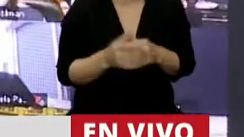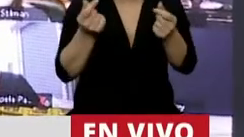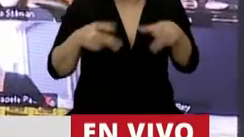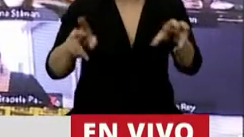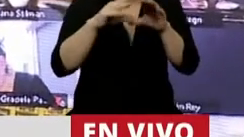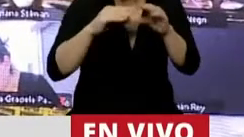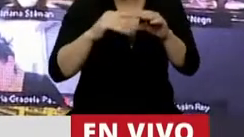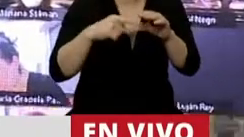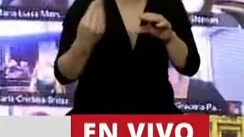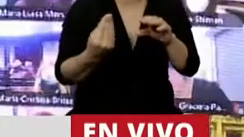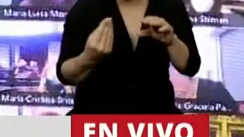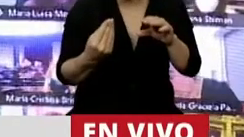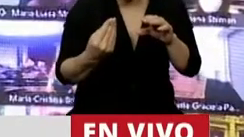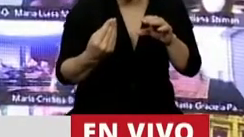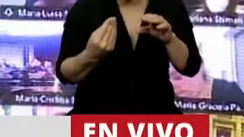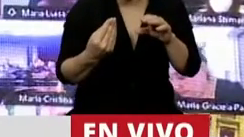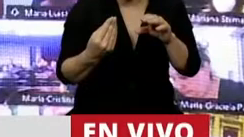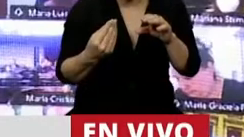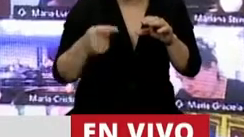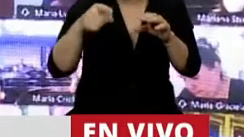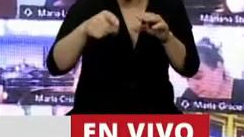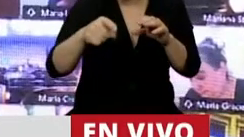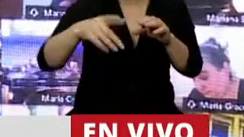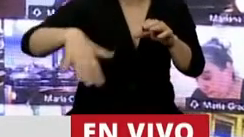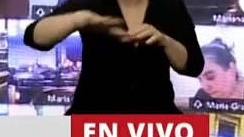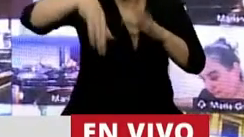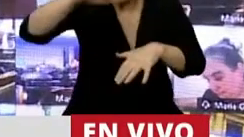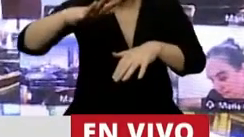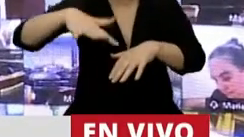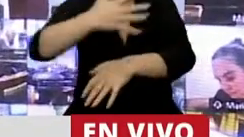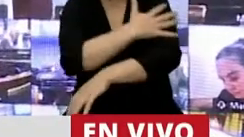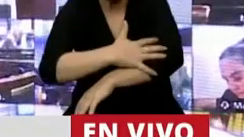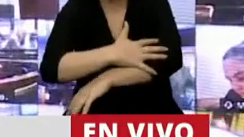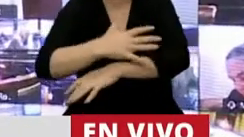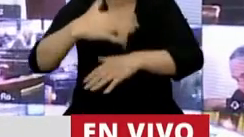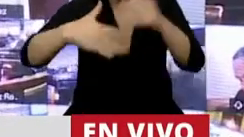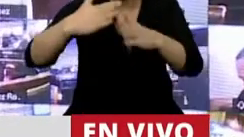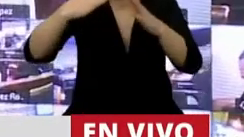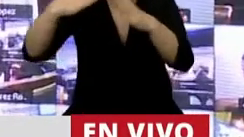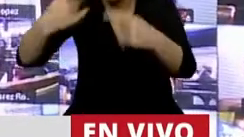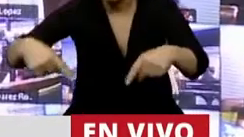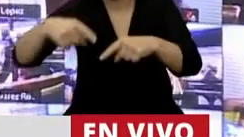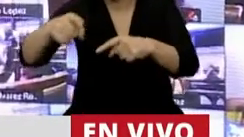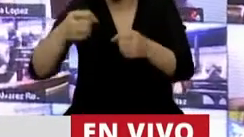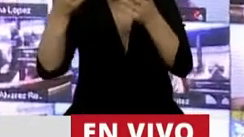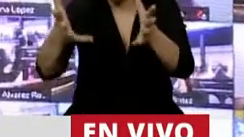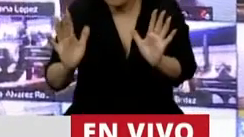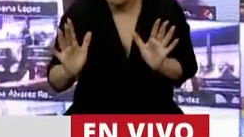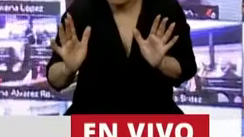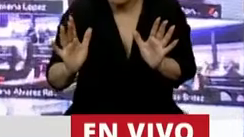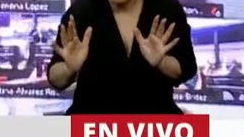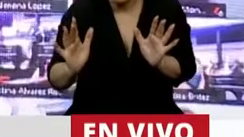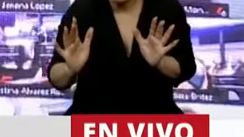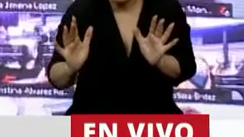destina a mejorar los barrios más vulnerables, su infraestructura y el hábitat. Cosa que no sucedió